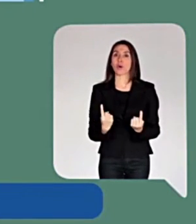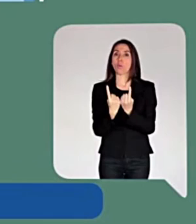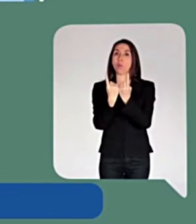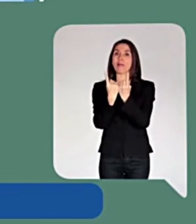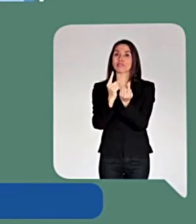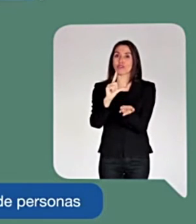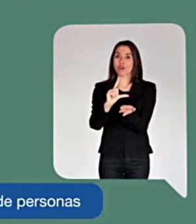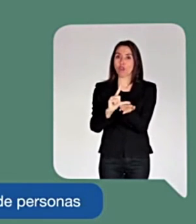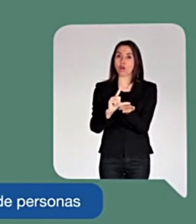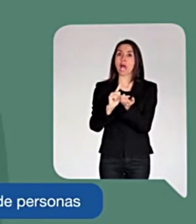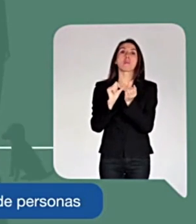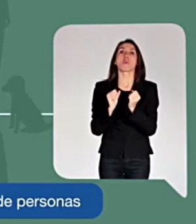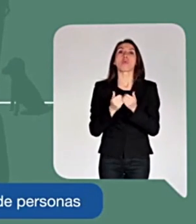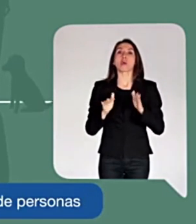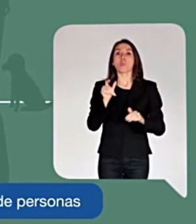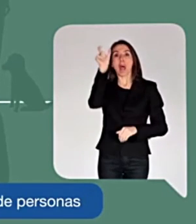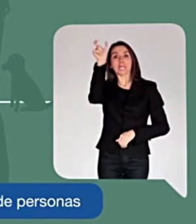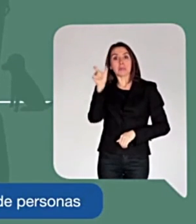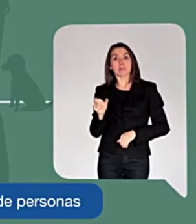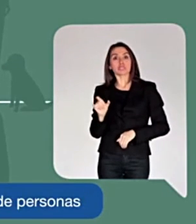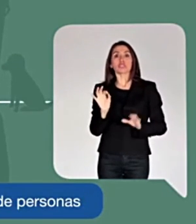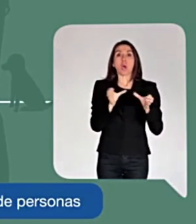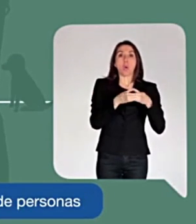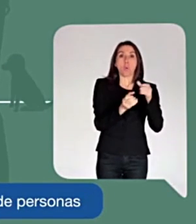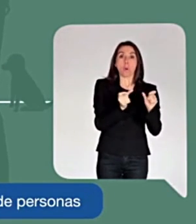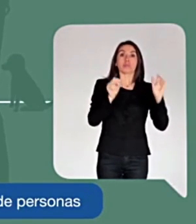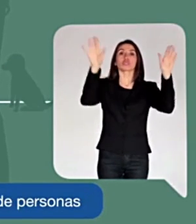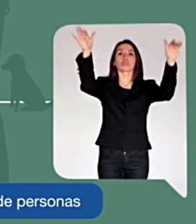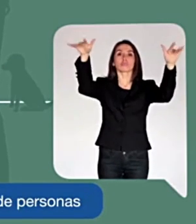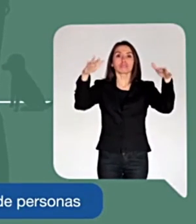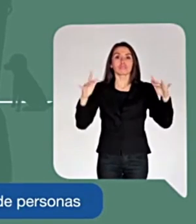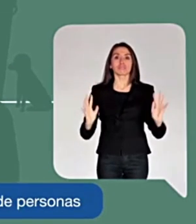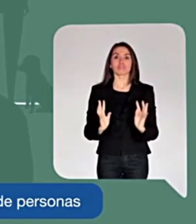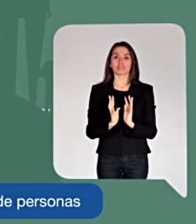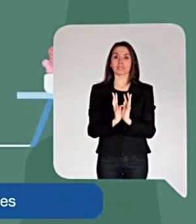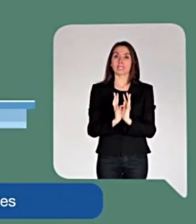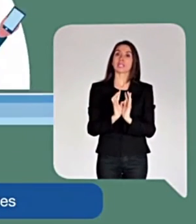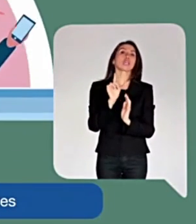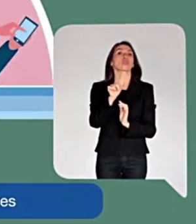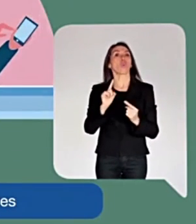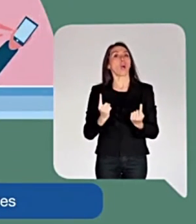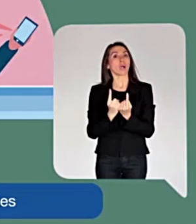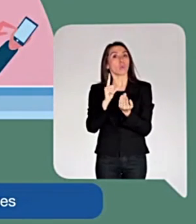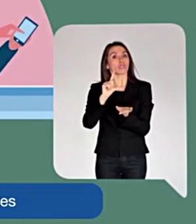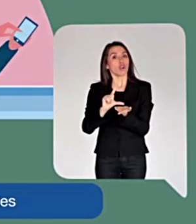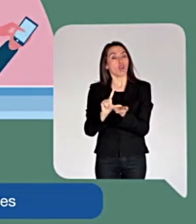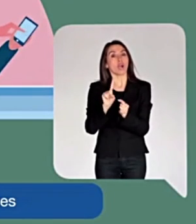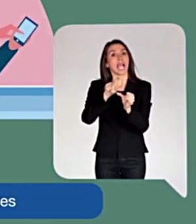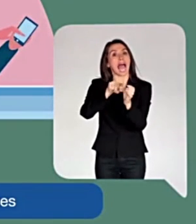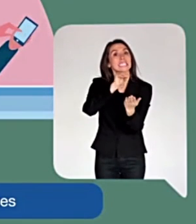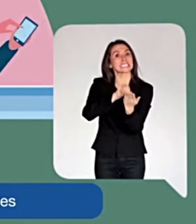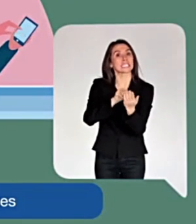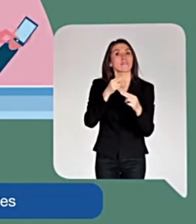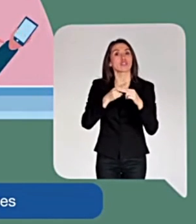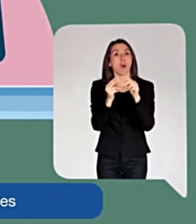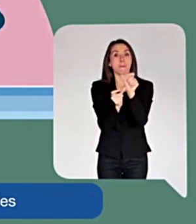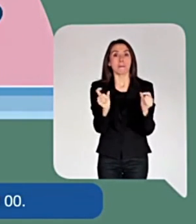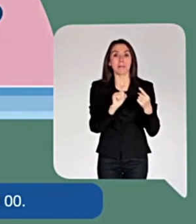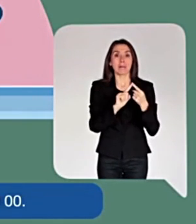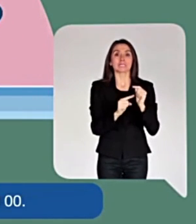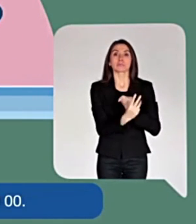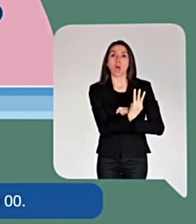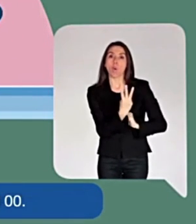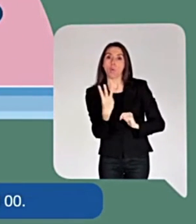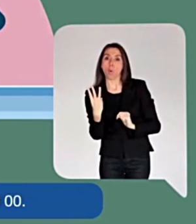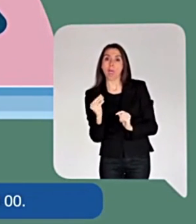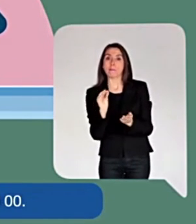Encuentros locales. Estos pueden ser convocados por cualquier persona o grupo de personas. Debes inscribir tu encuentro local y a sus participantes